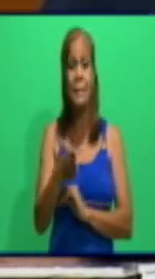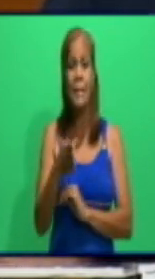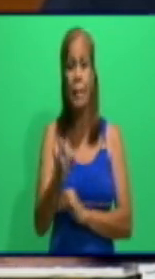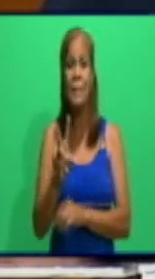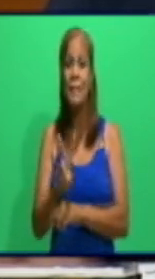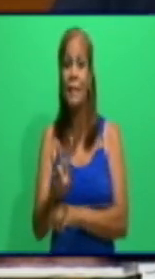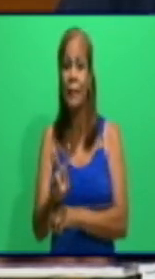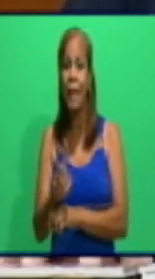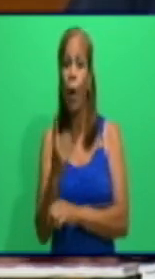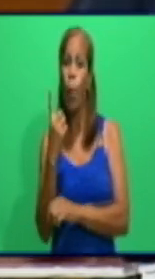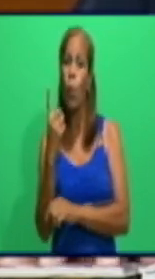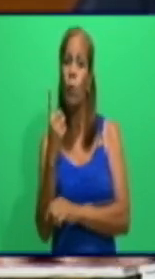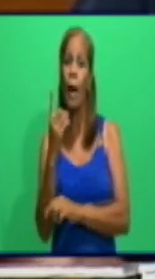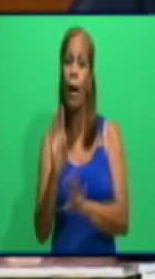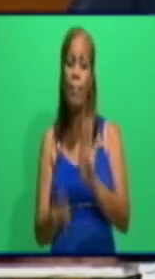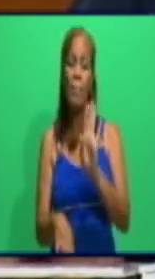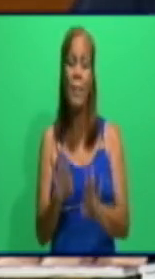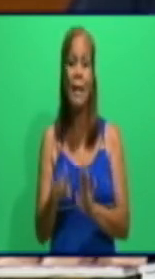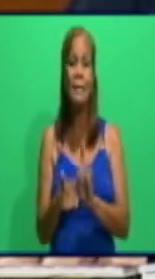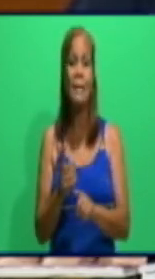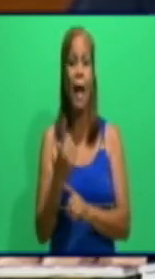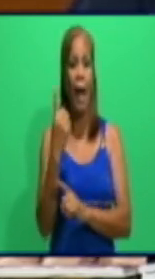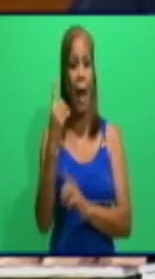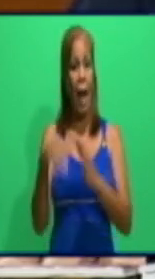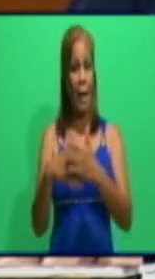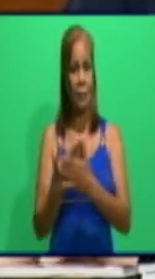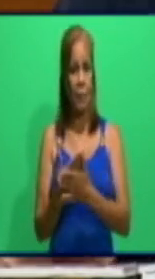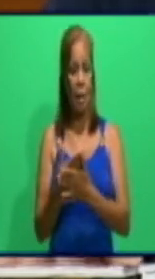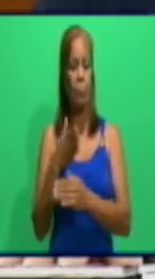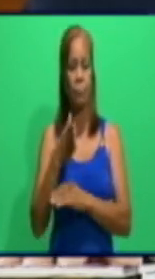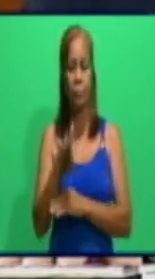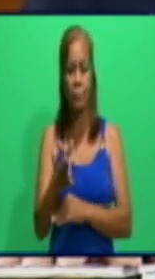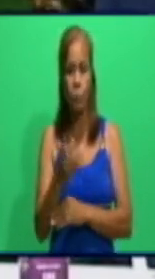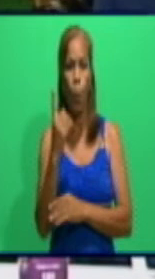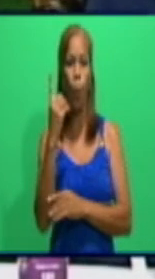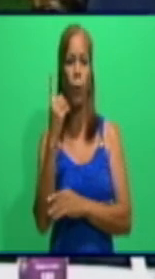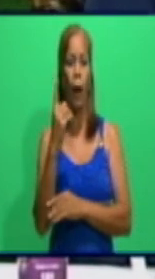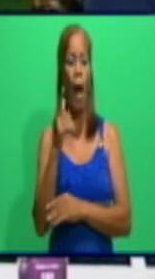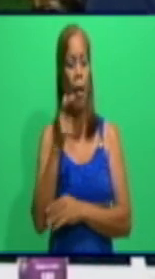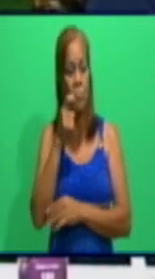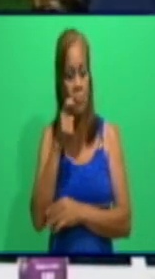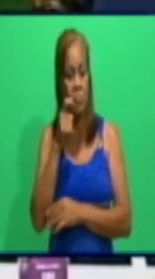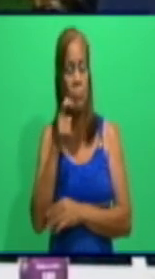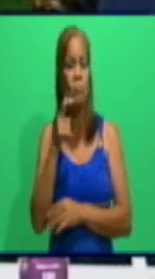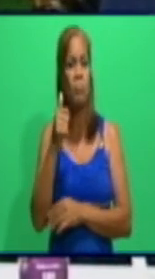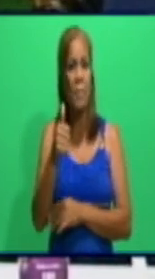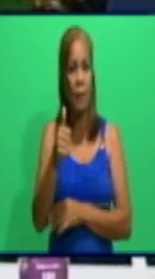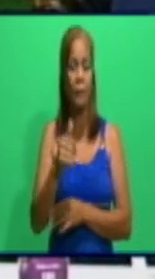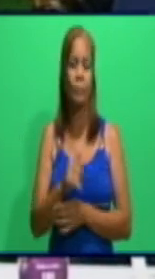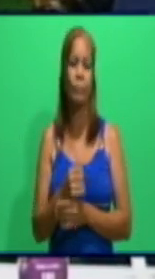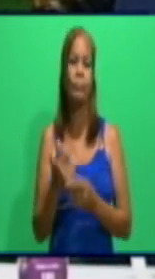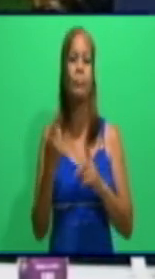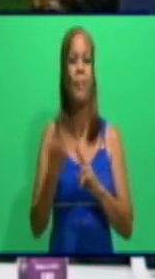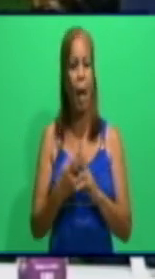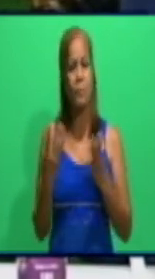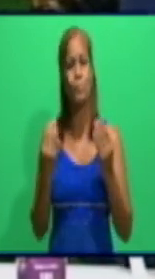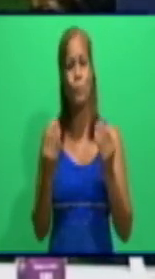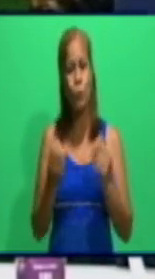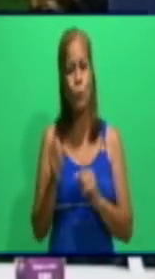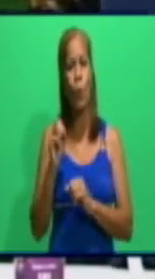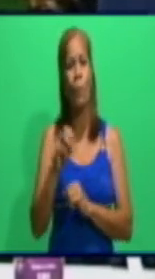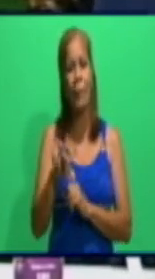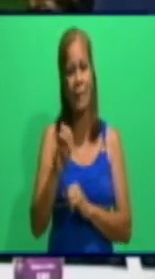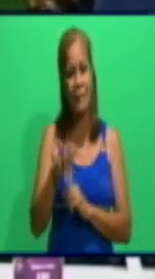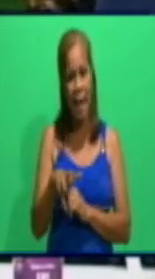durante todo el día por si apareciera cualquier sintomatología. Gracias, doctora. Hay muchos mensajes. Voy a tratar de ir